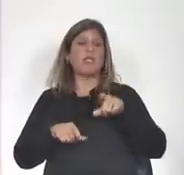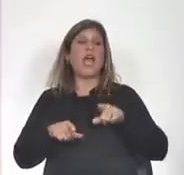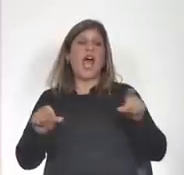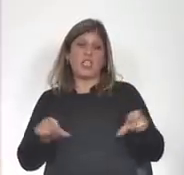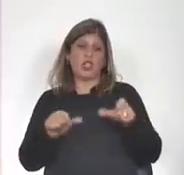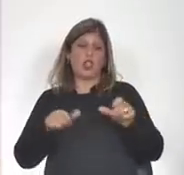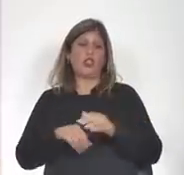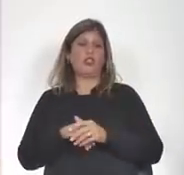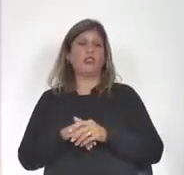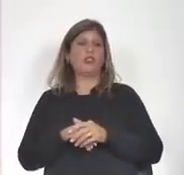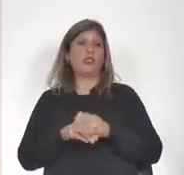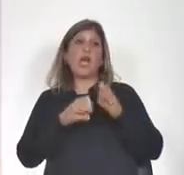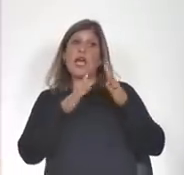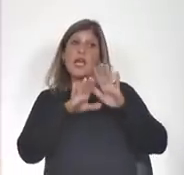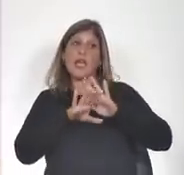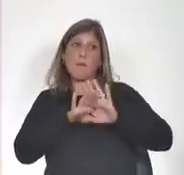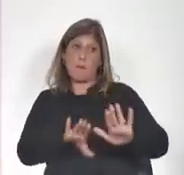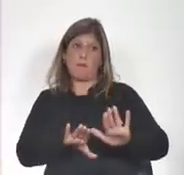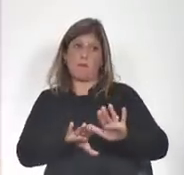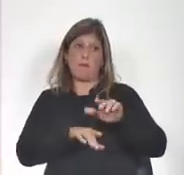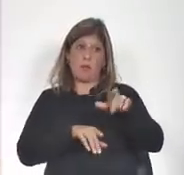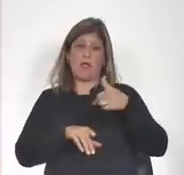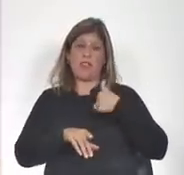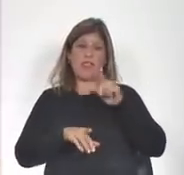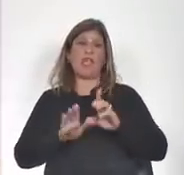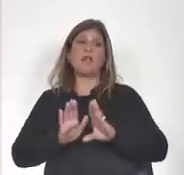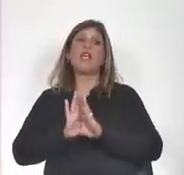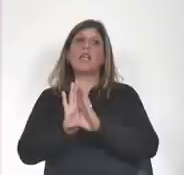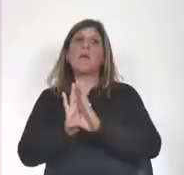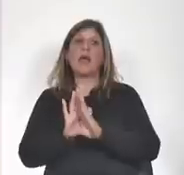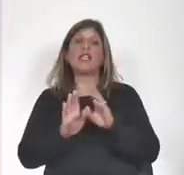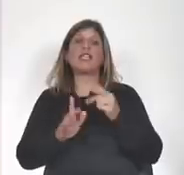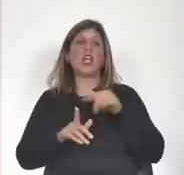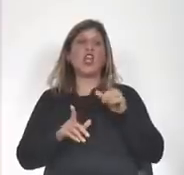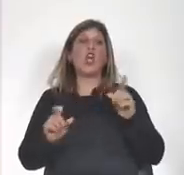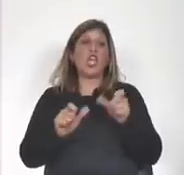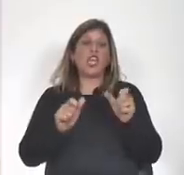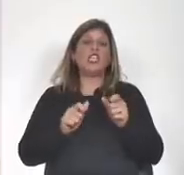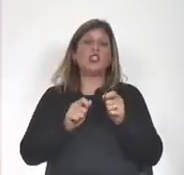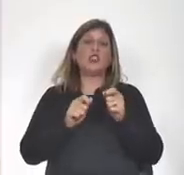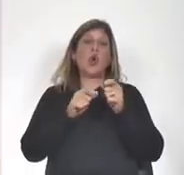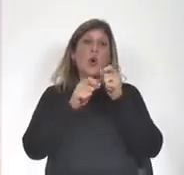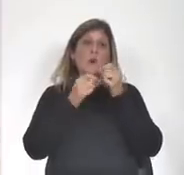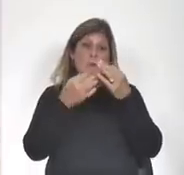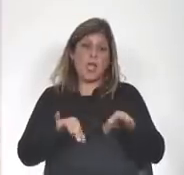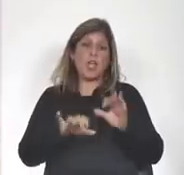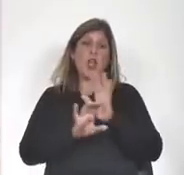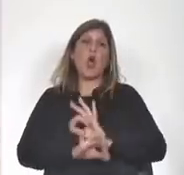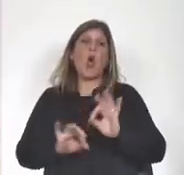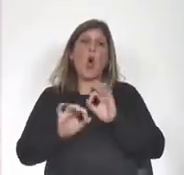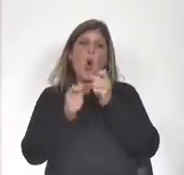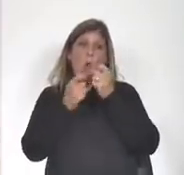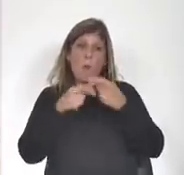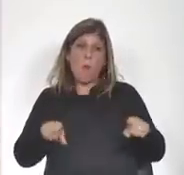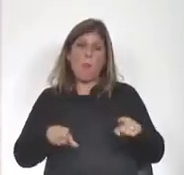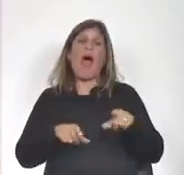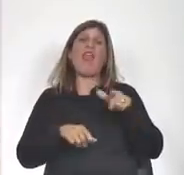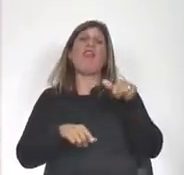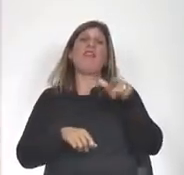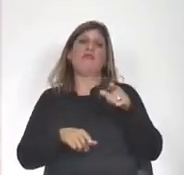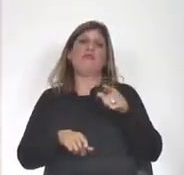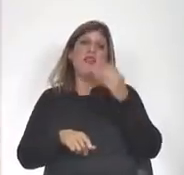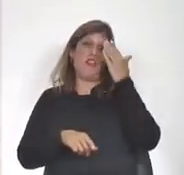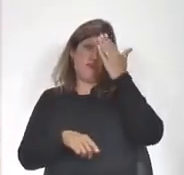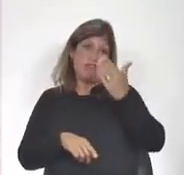Que deje de ampararse incluso en lo que mal o bien hizo nuestra propia fuerza política. Y que durante tanto tiempo